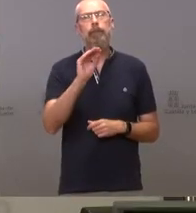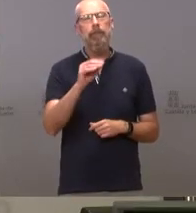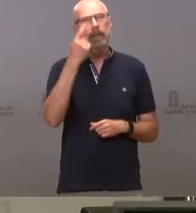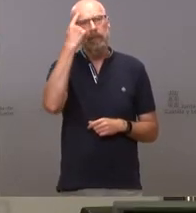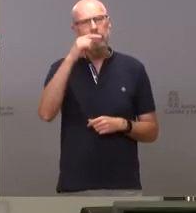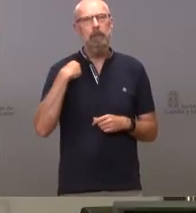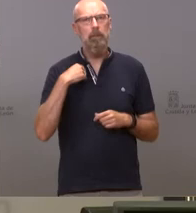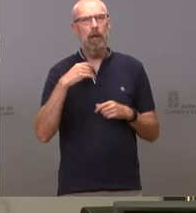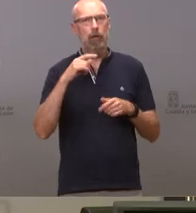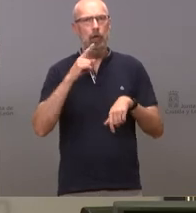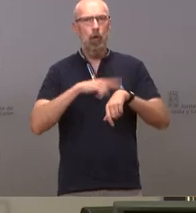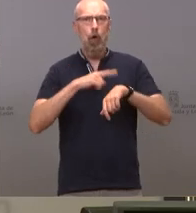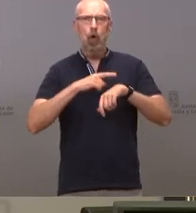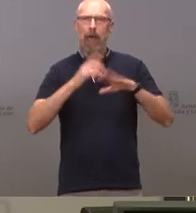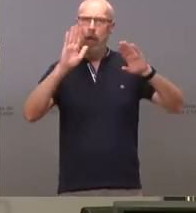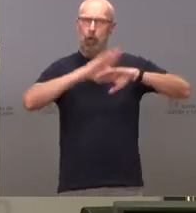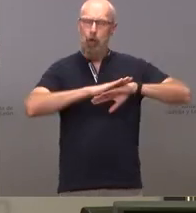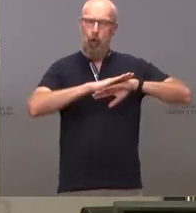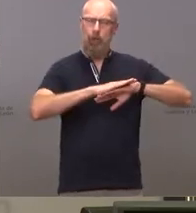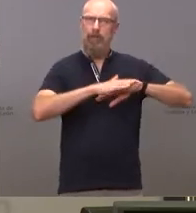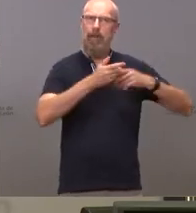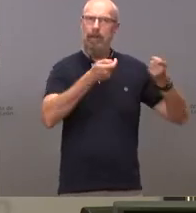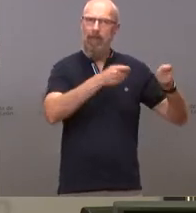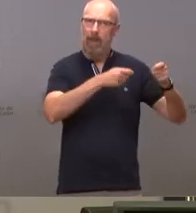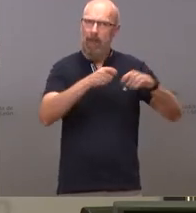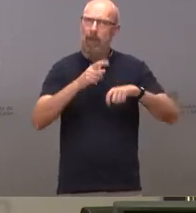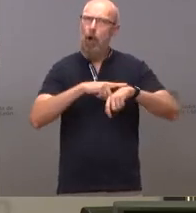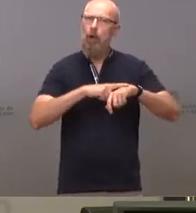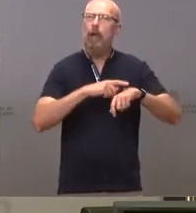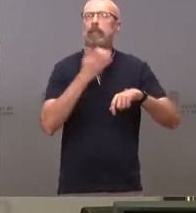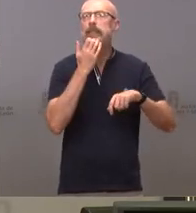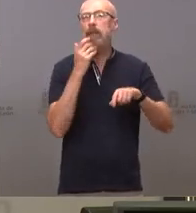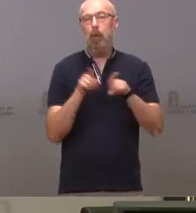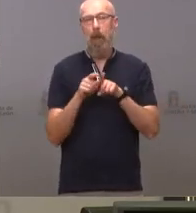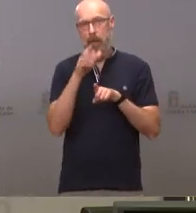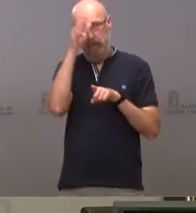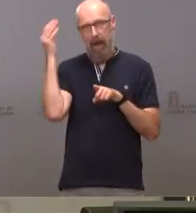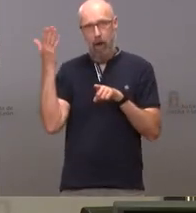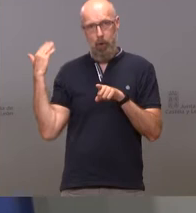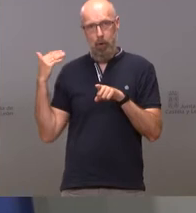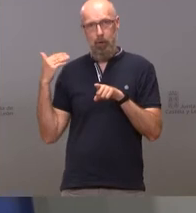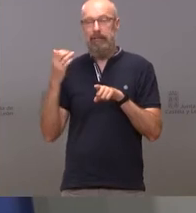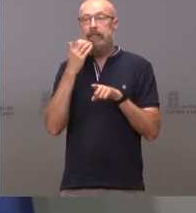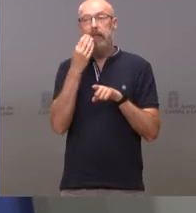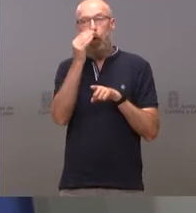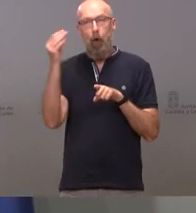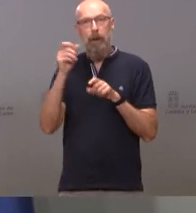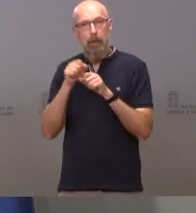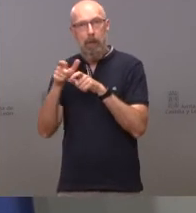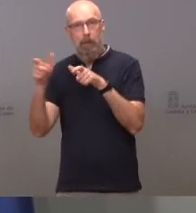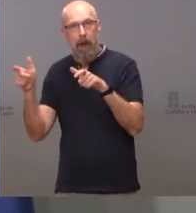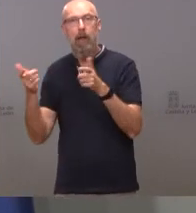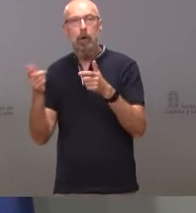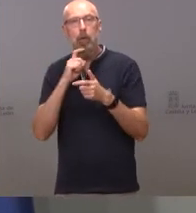de cierre de oración nocturna como el verano pasado si se siguen incrementando los casos entre este grupo de edad entre los jóvenes bueno eso lo va a estudiar el comité